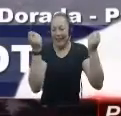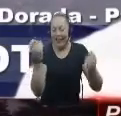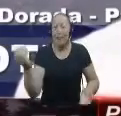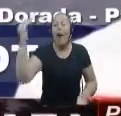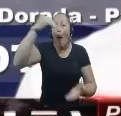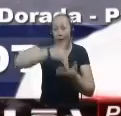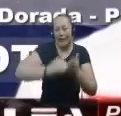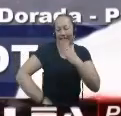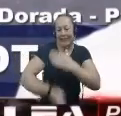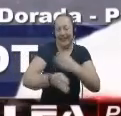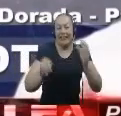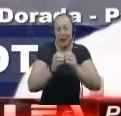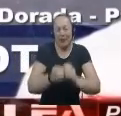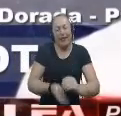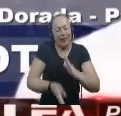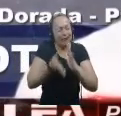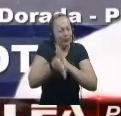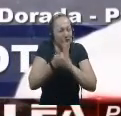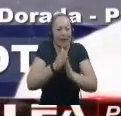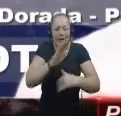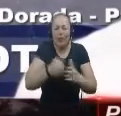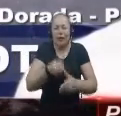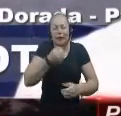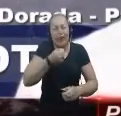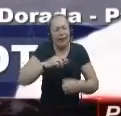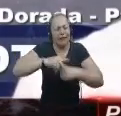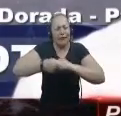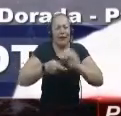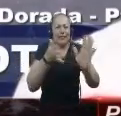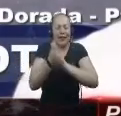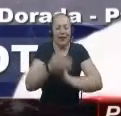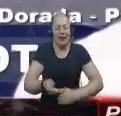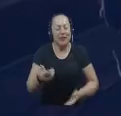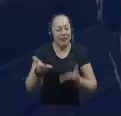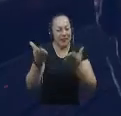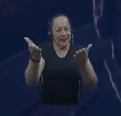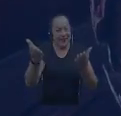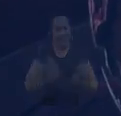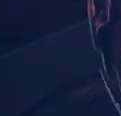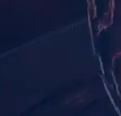Pero no se muevan Porque al regreso tendremos mucha más información En Alfa Noticias